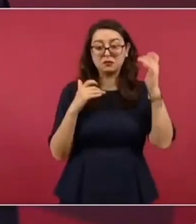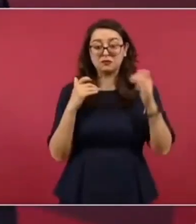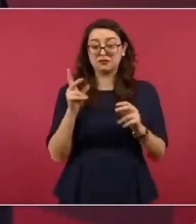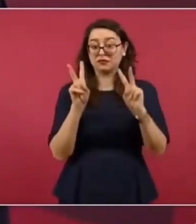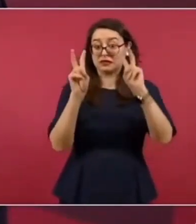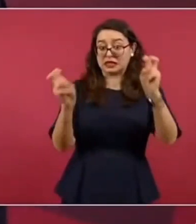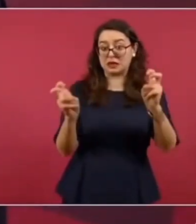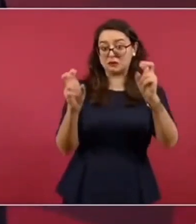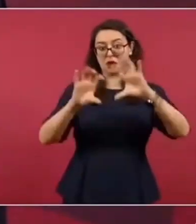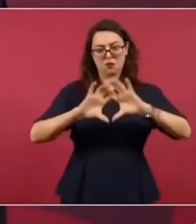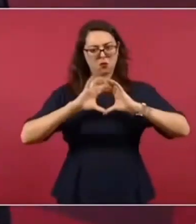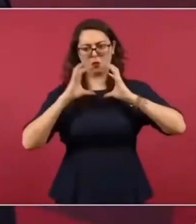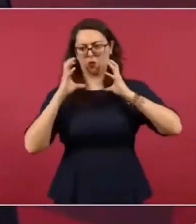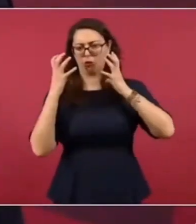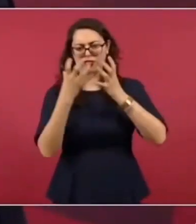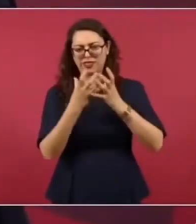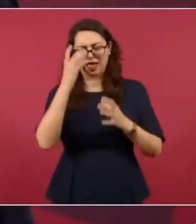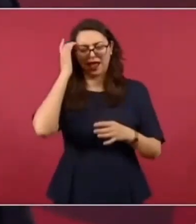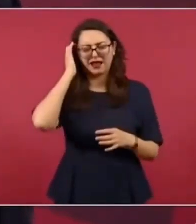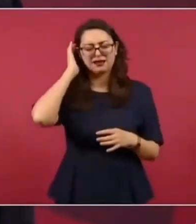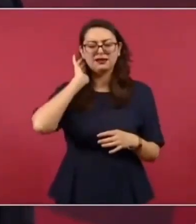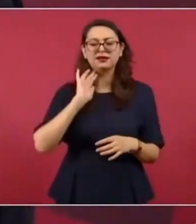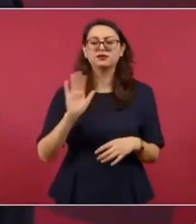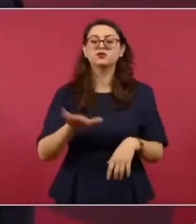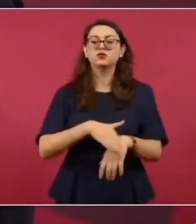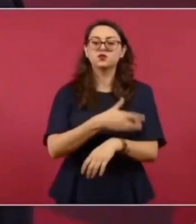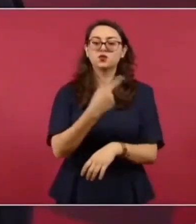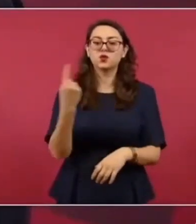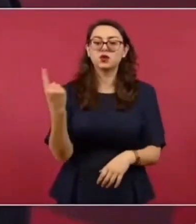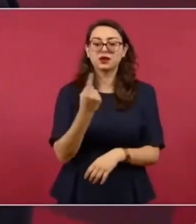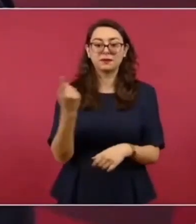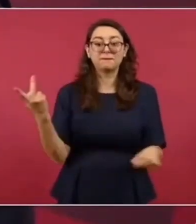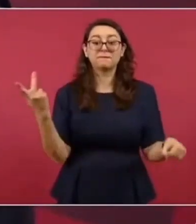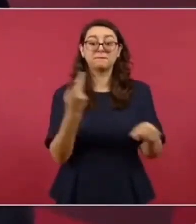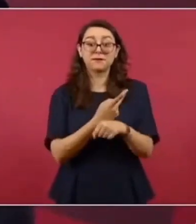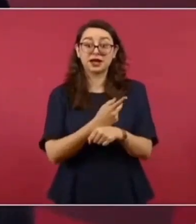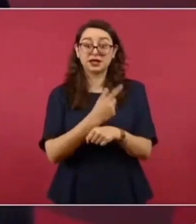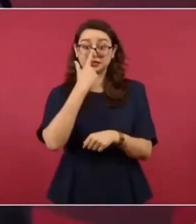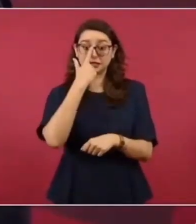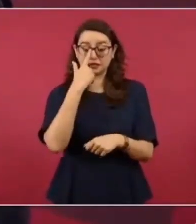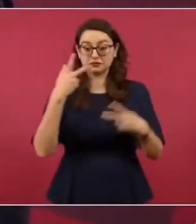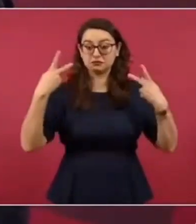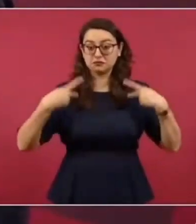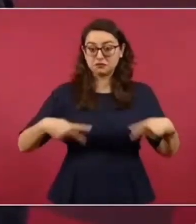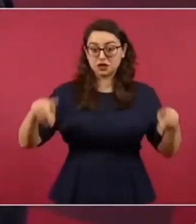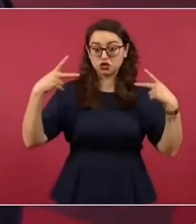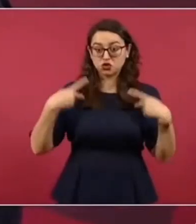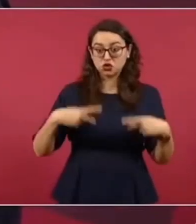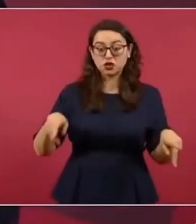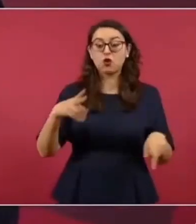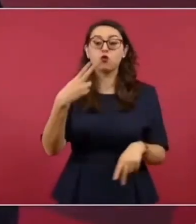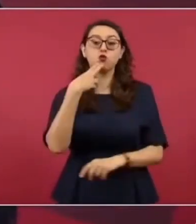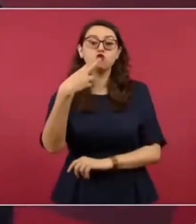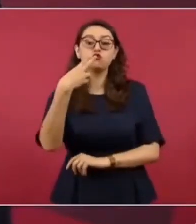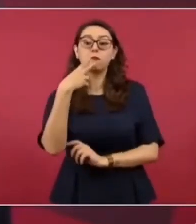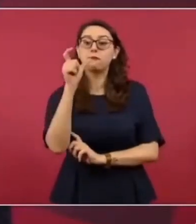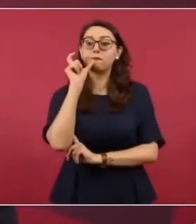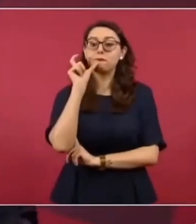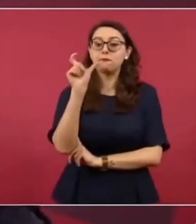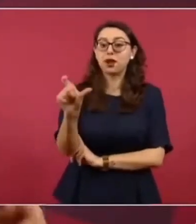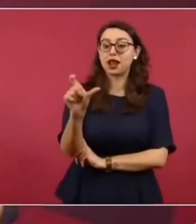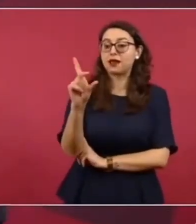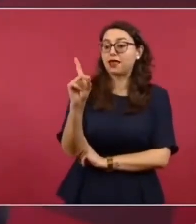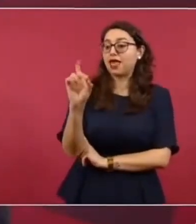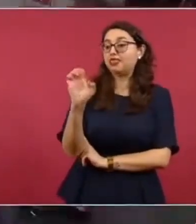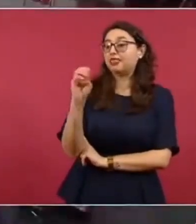en aras de la democracia, en nombre de la democracia se han